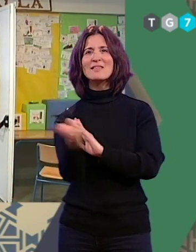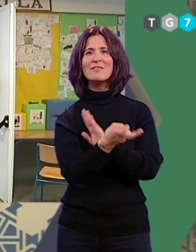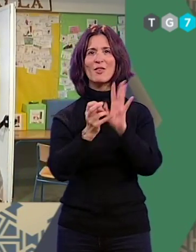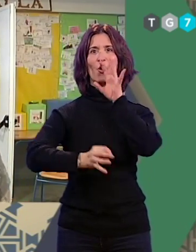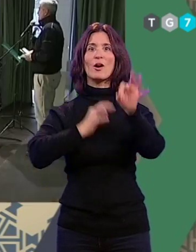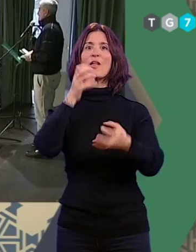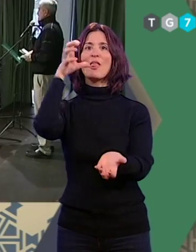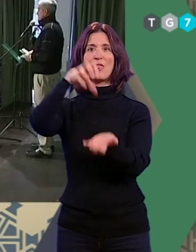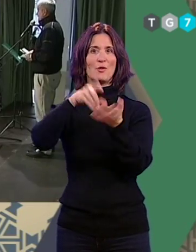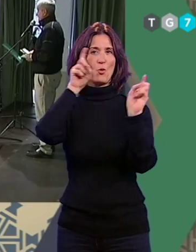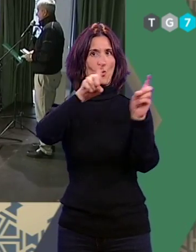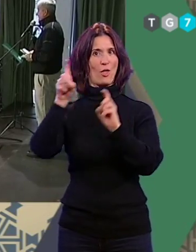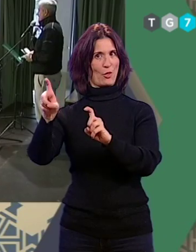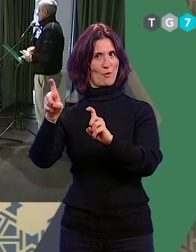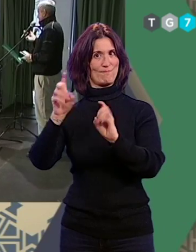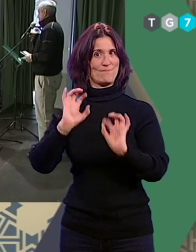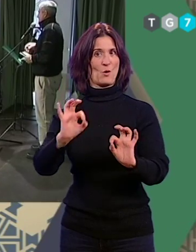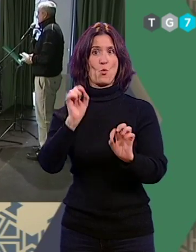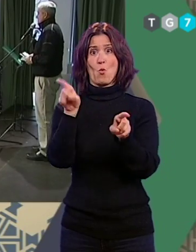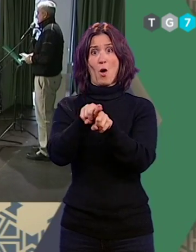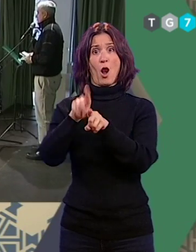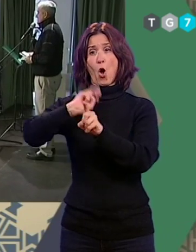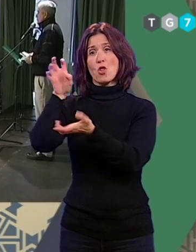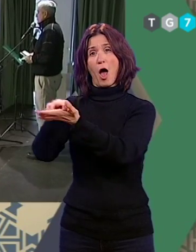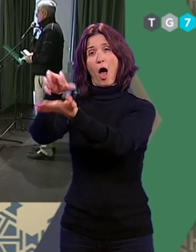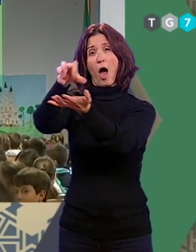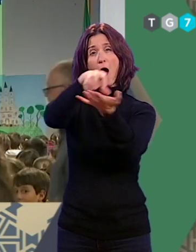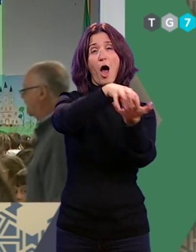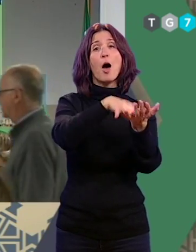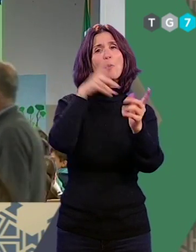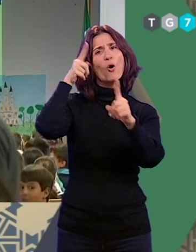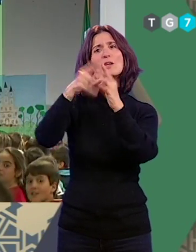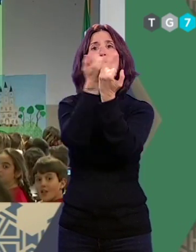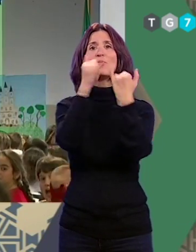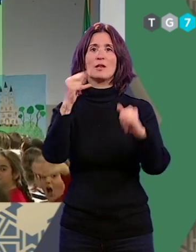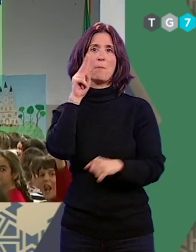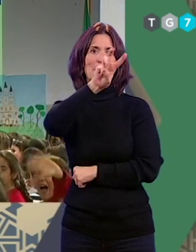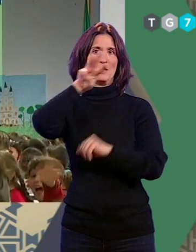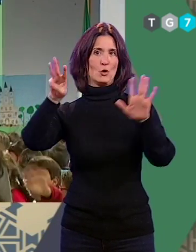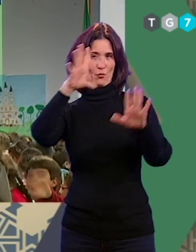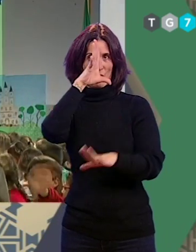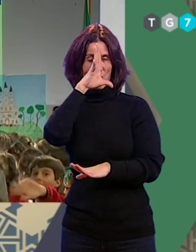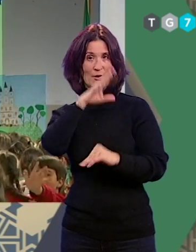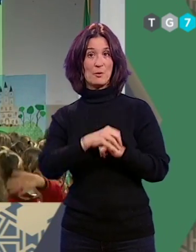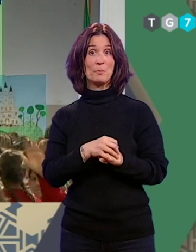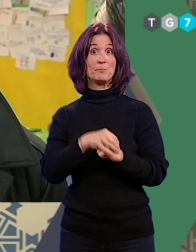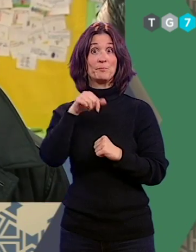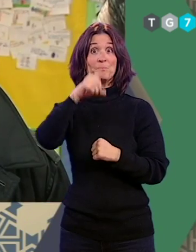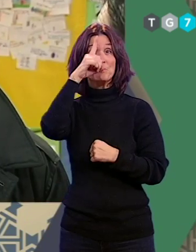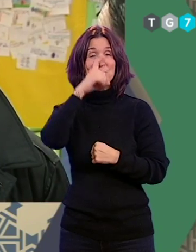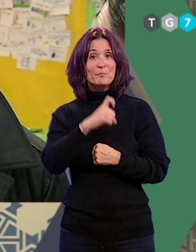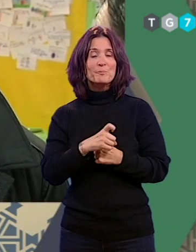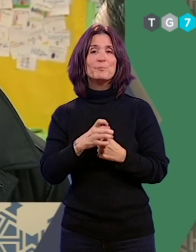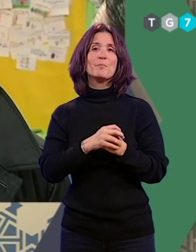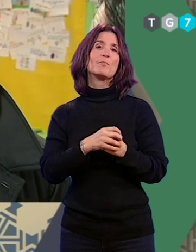por este centro educativo, igual que ha ocurrido en tantos otros centros de la provincia, para celebrar el 28 de febrero. Este año hemos